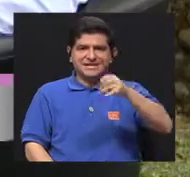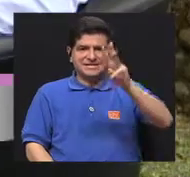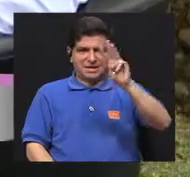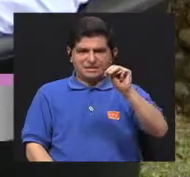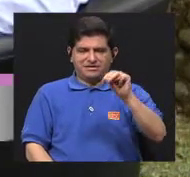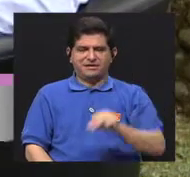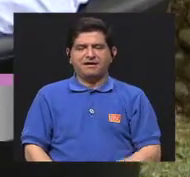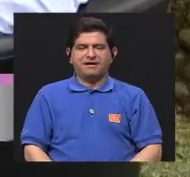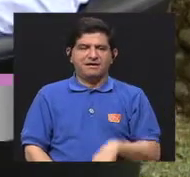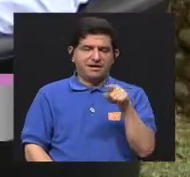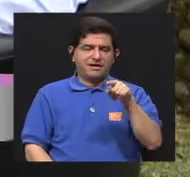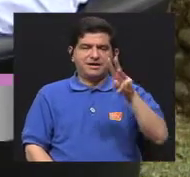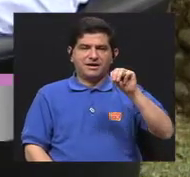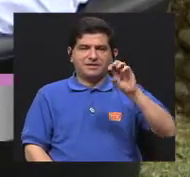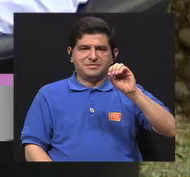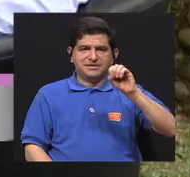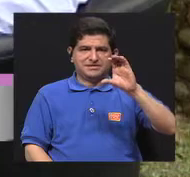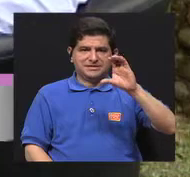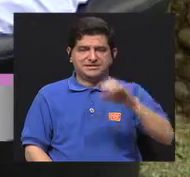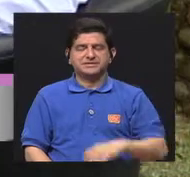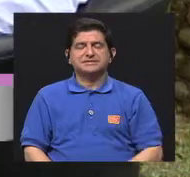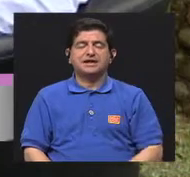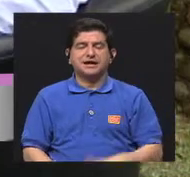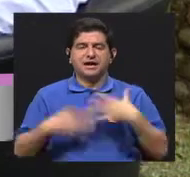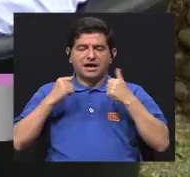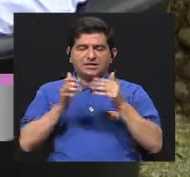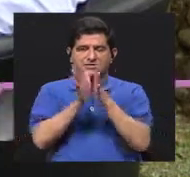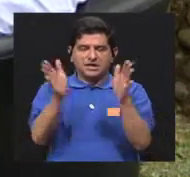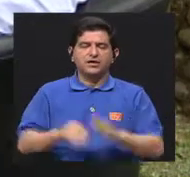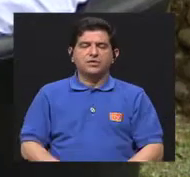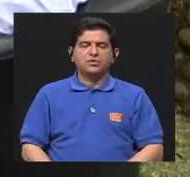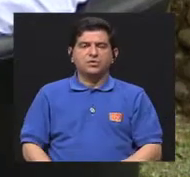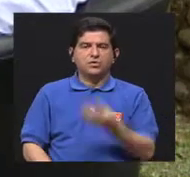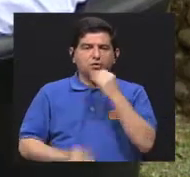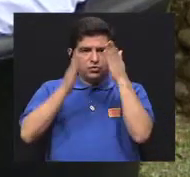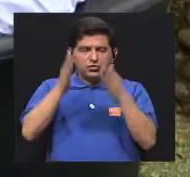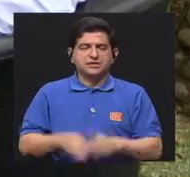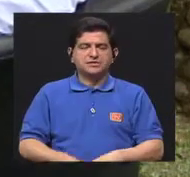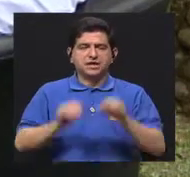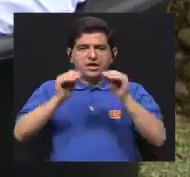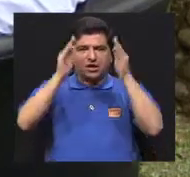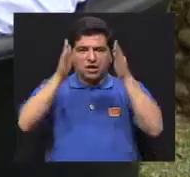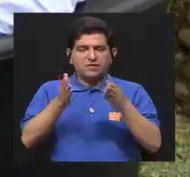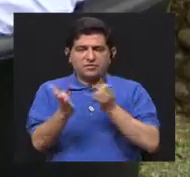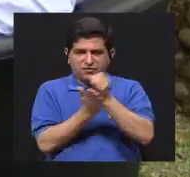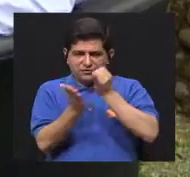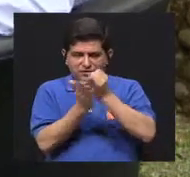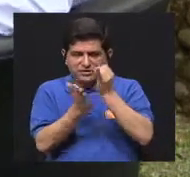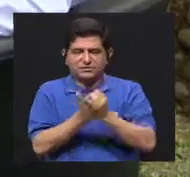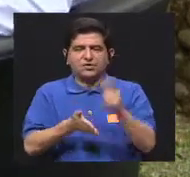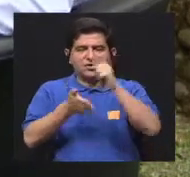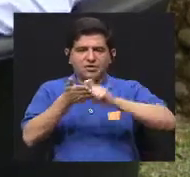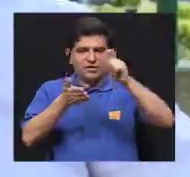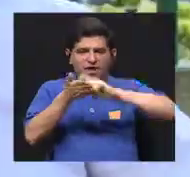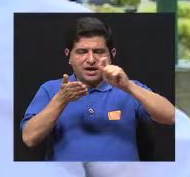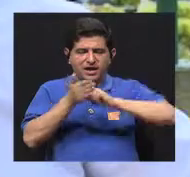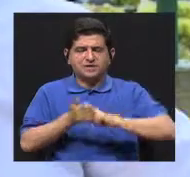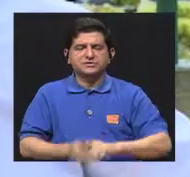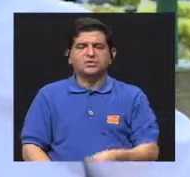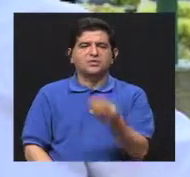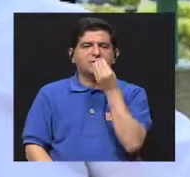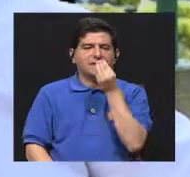Madrigal. Ella es máster en salud pública, nutricionista, docente e investigadora de la Escuela de Nutrición. Y